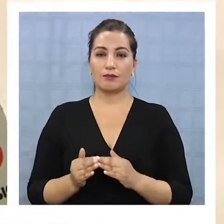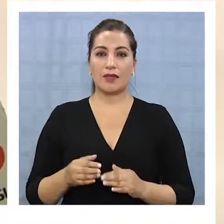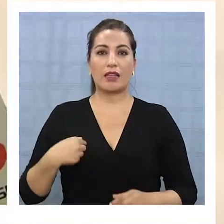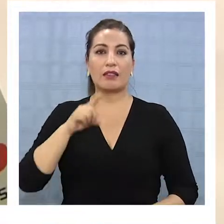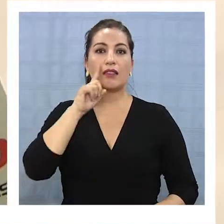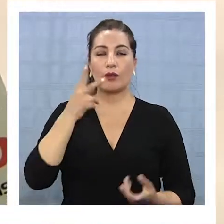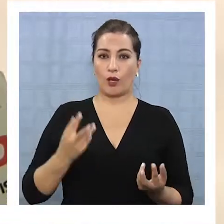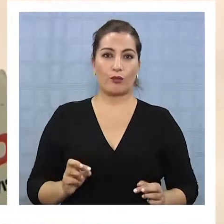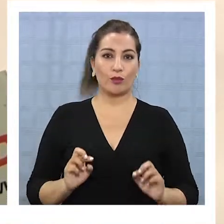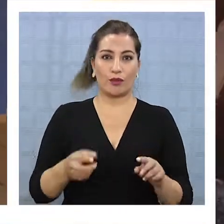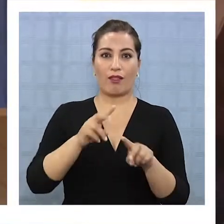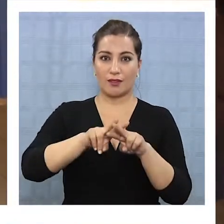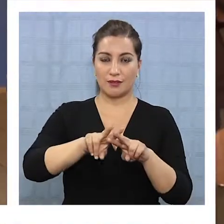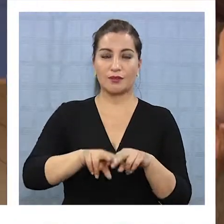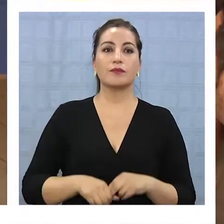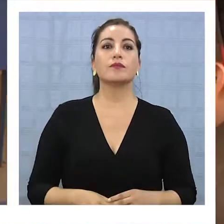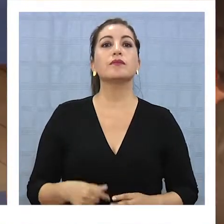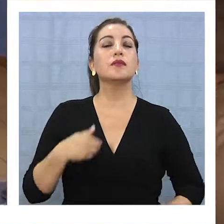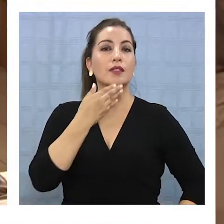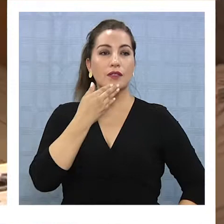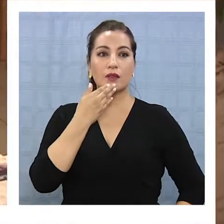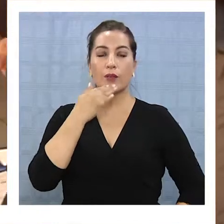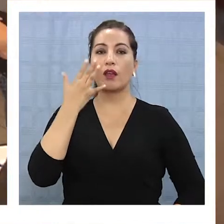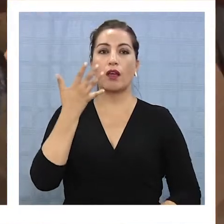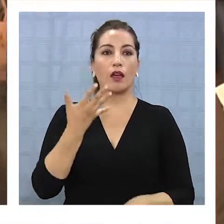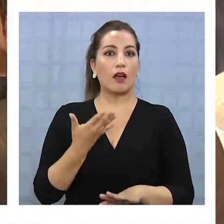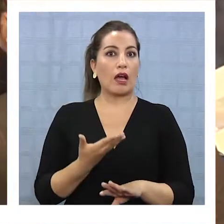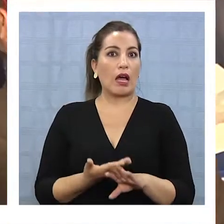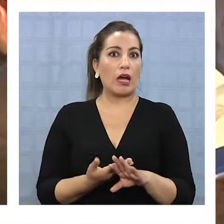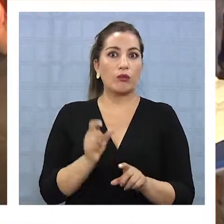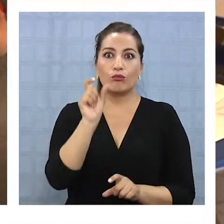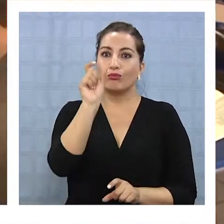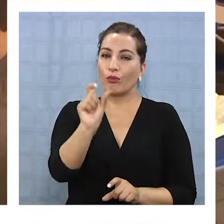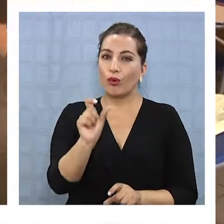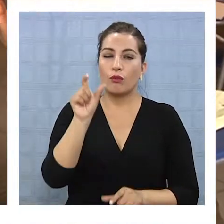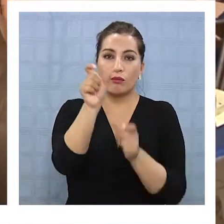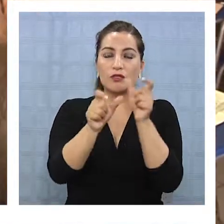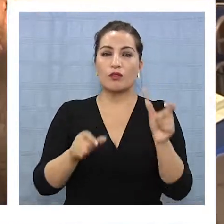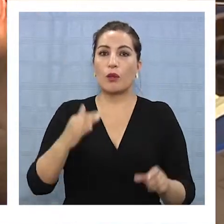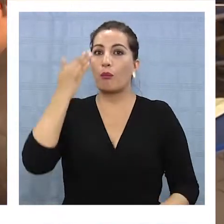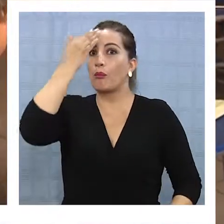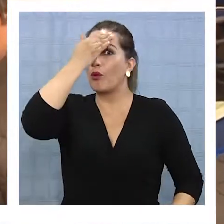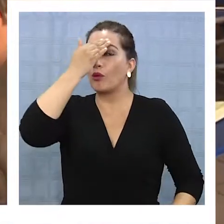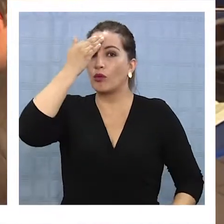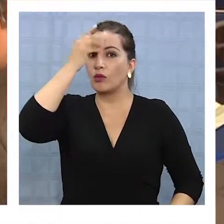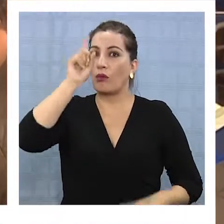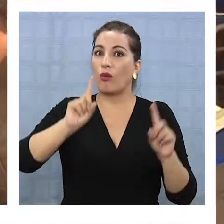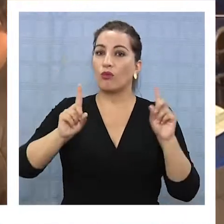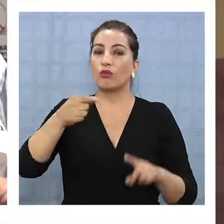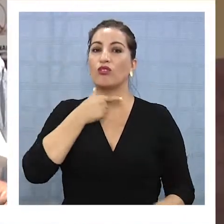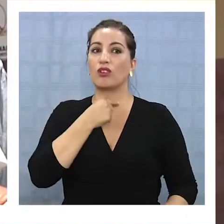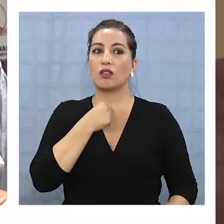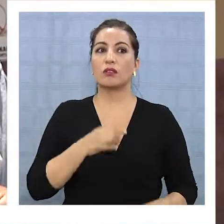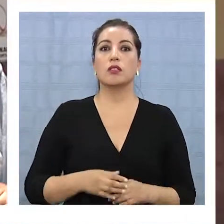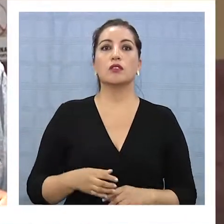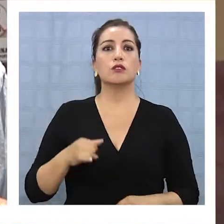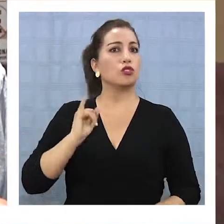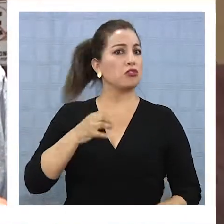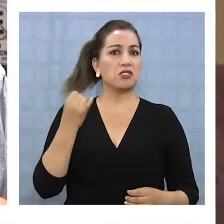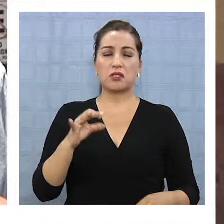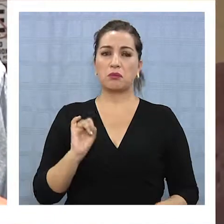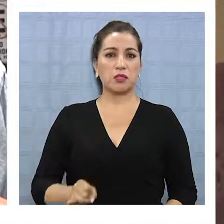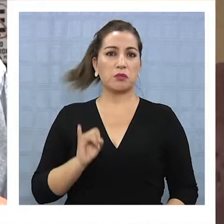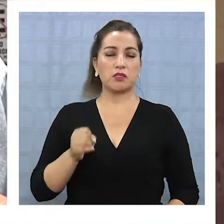teniendo la posibilidad de hacerlo. Pero también hay un sesgo preocupante por la eventual abstención. He votado todas las veces, votado yo.